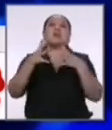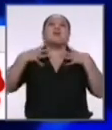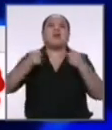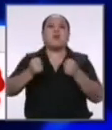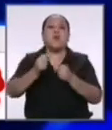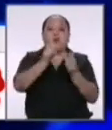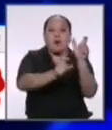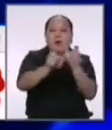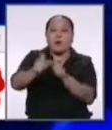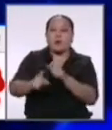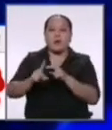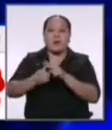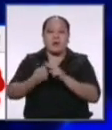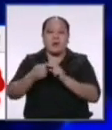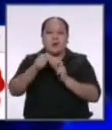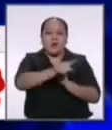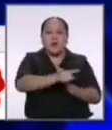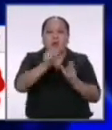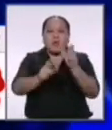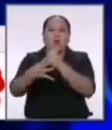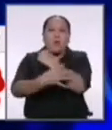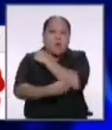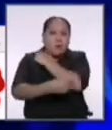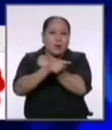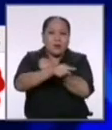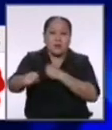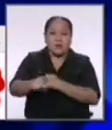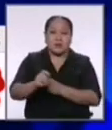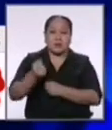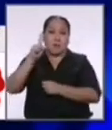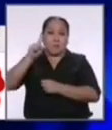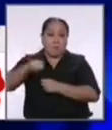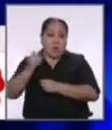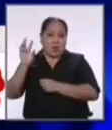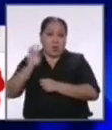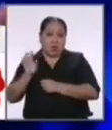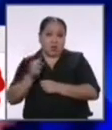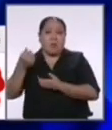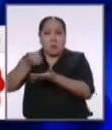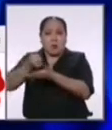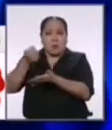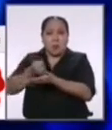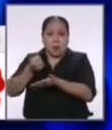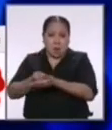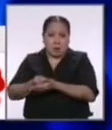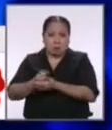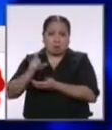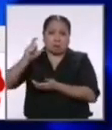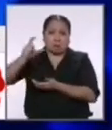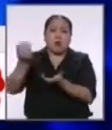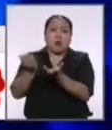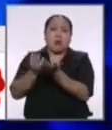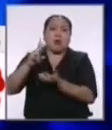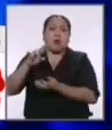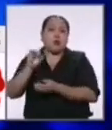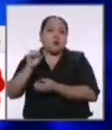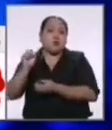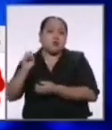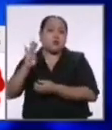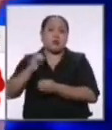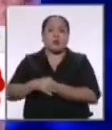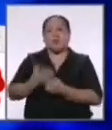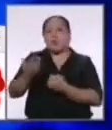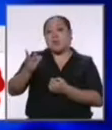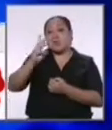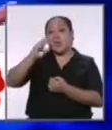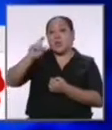nuestra gente comenzando por los más pobres porque el que tiene mil dólares puede pagar las pensiones del Roosevelt el que tiene seis mil dólares como el